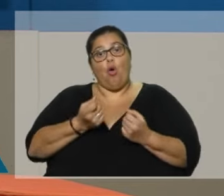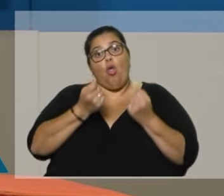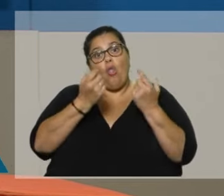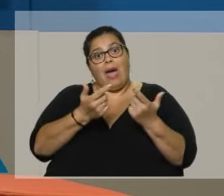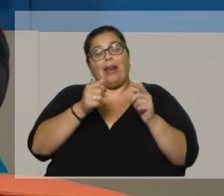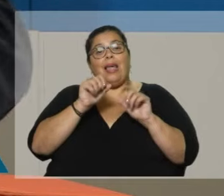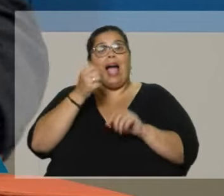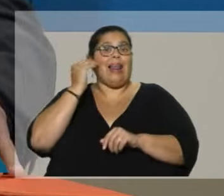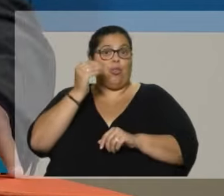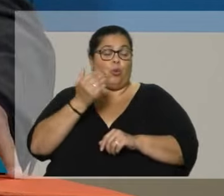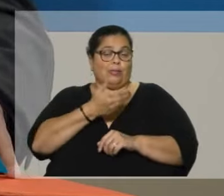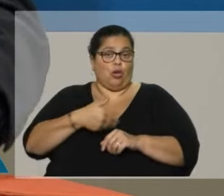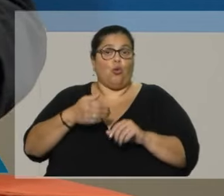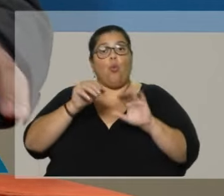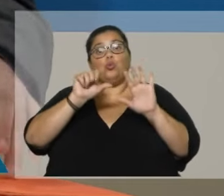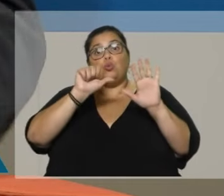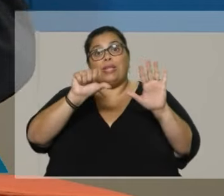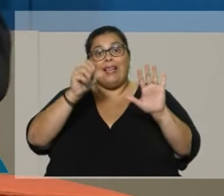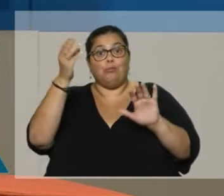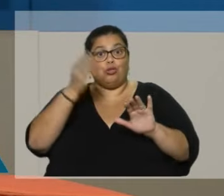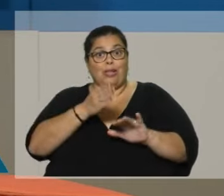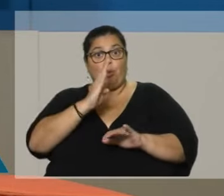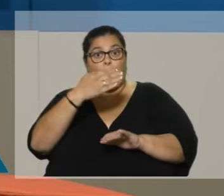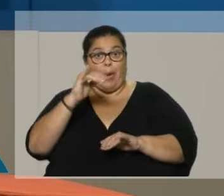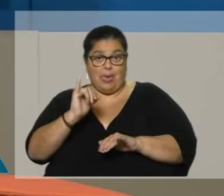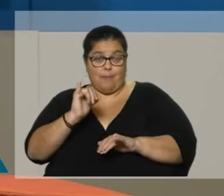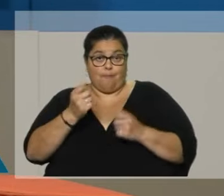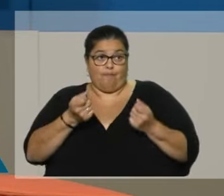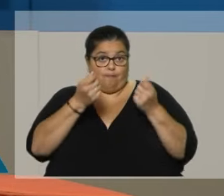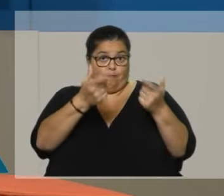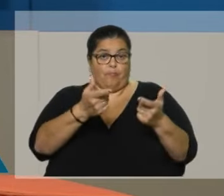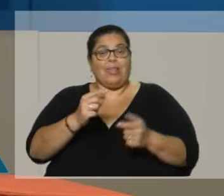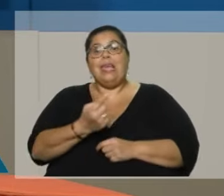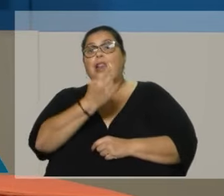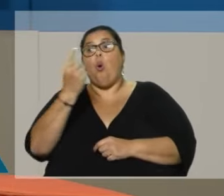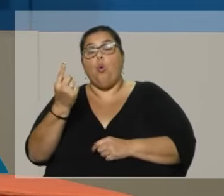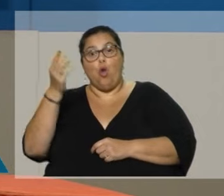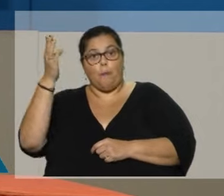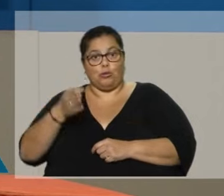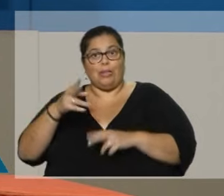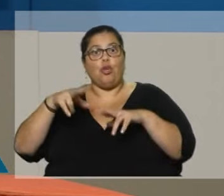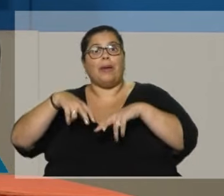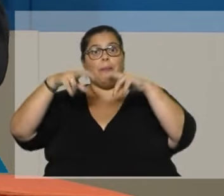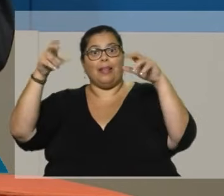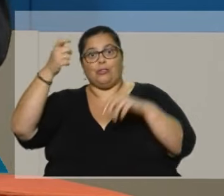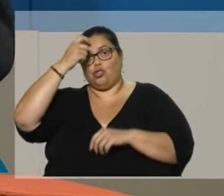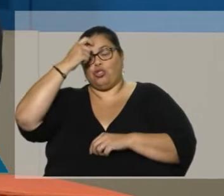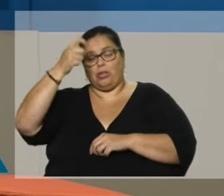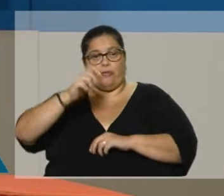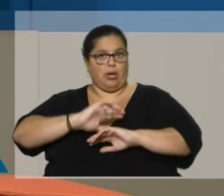de inversión, 6% del PBI en educación, y el 1% en investigación científica.